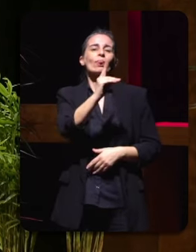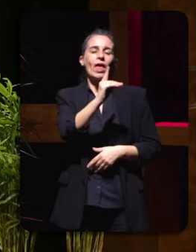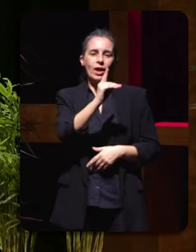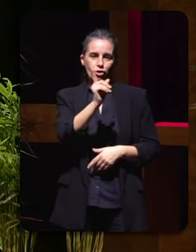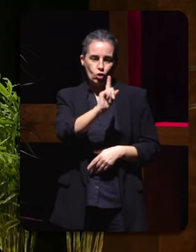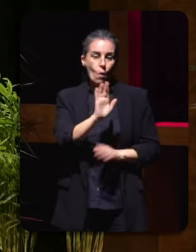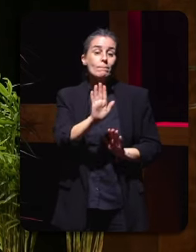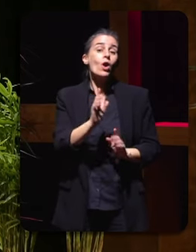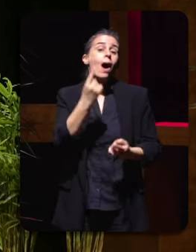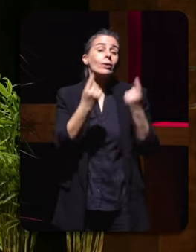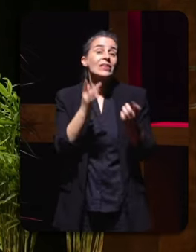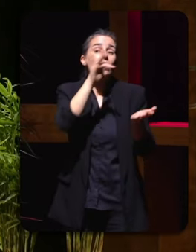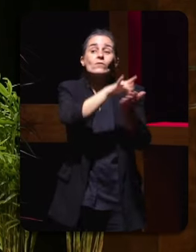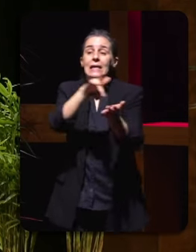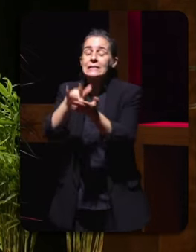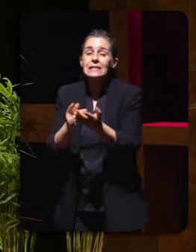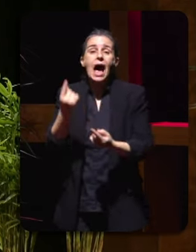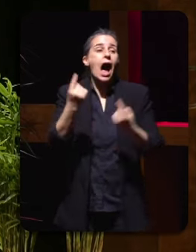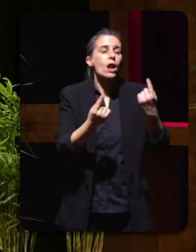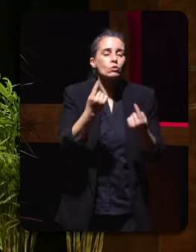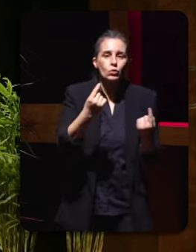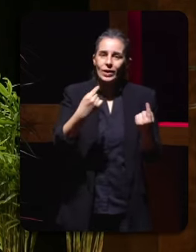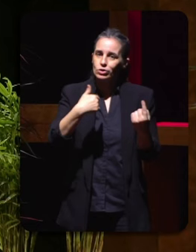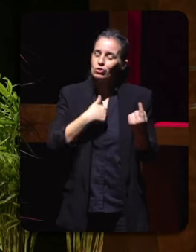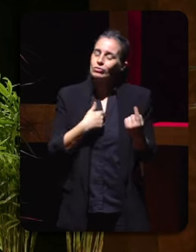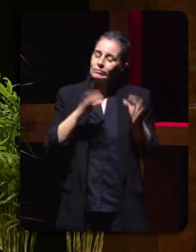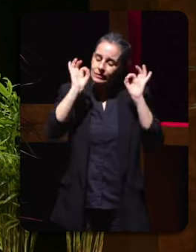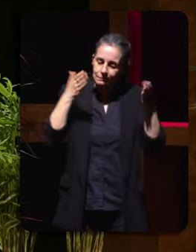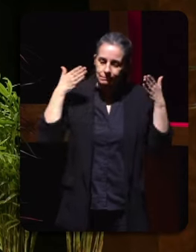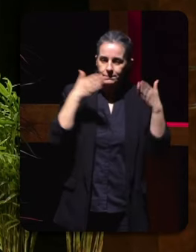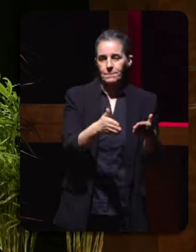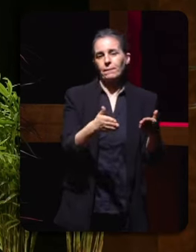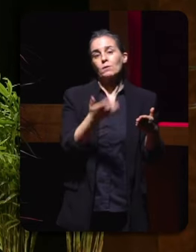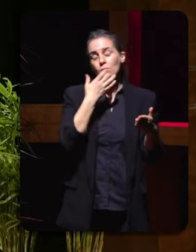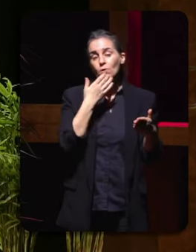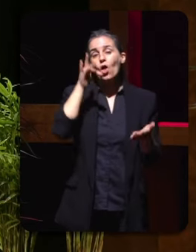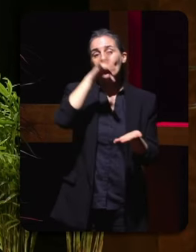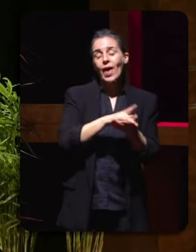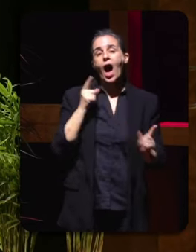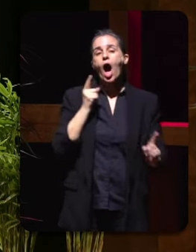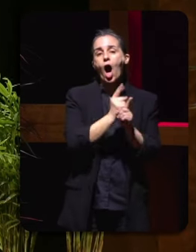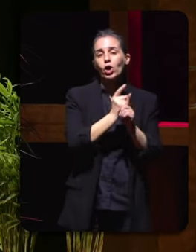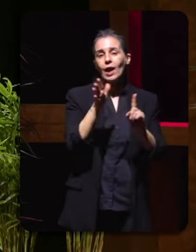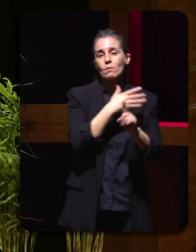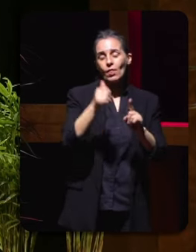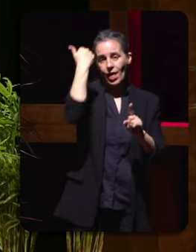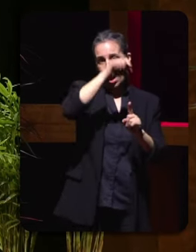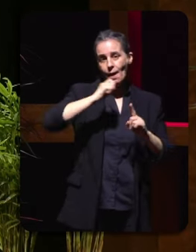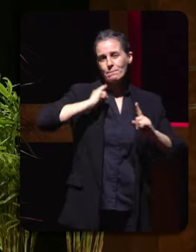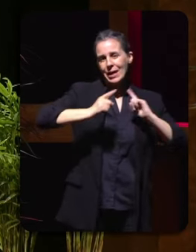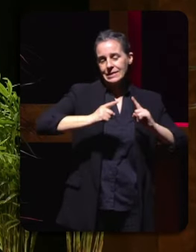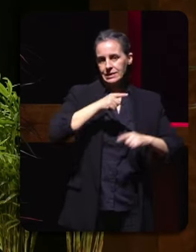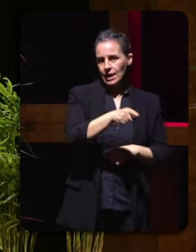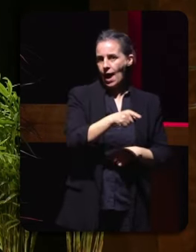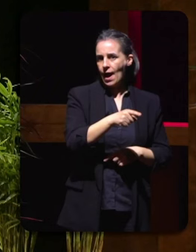datas, no ano, nas que eu sempre puxen o acento, o día contra a violencia machista, en novembro, ese día empezaba sempre con datos